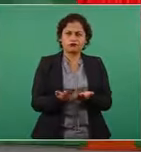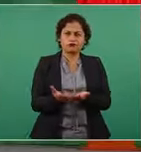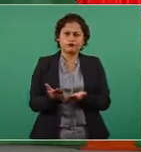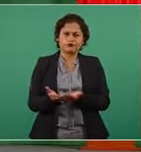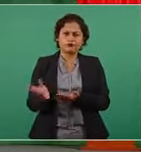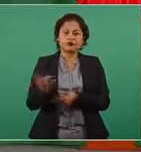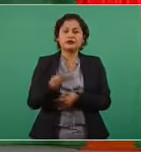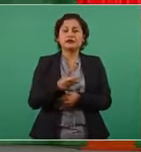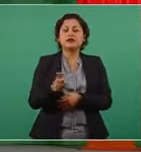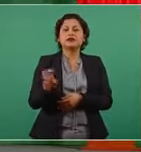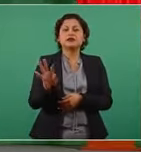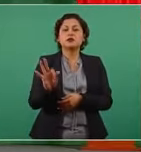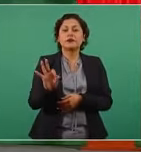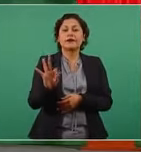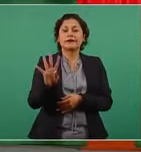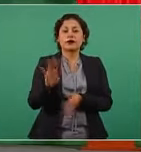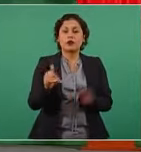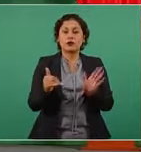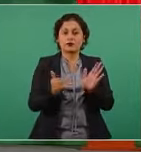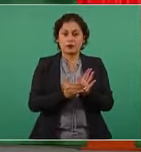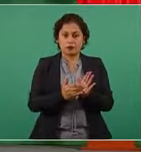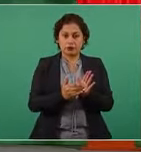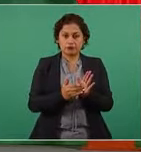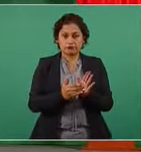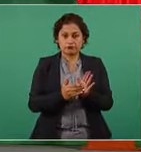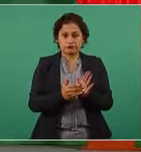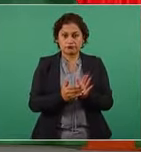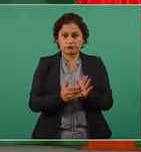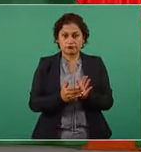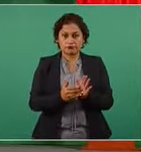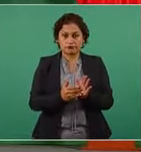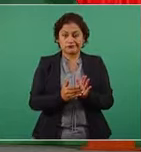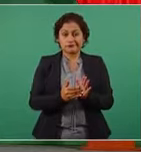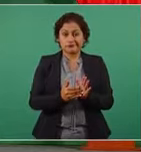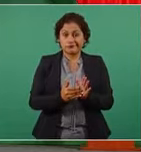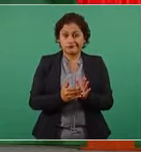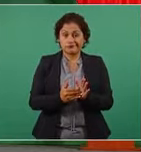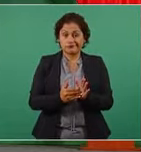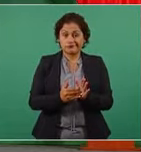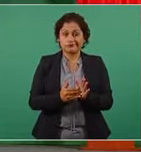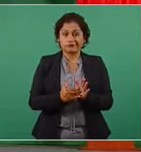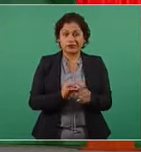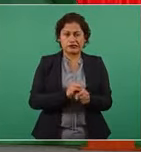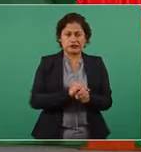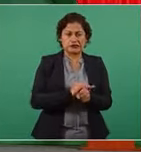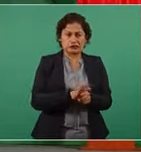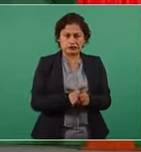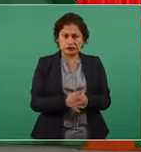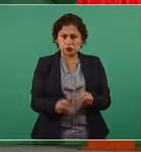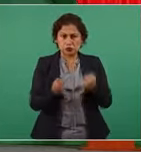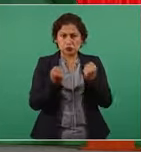344 mil. Estaba la pandemia